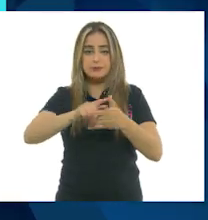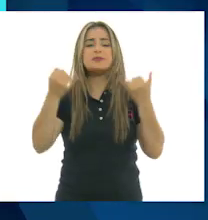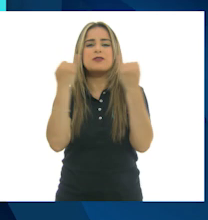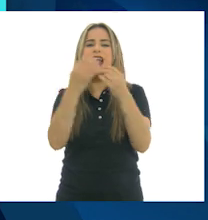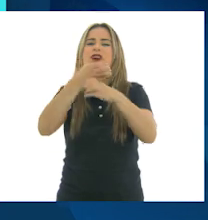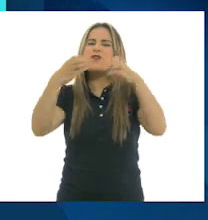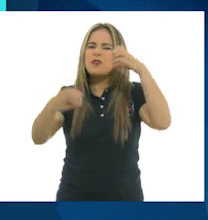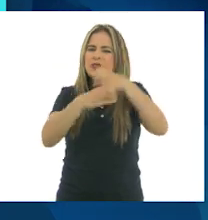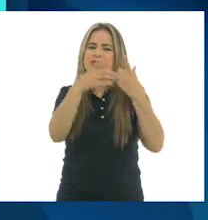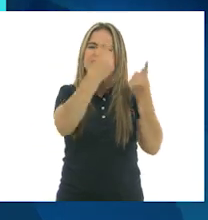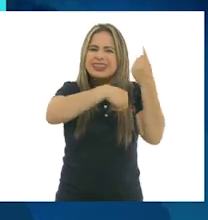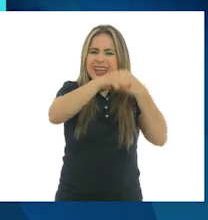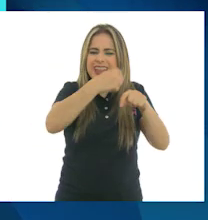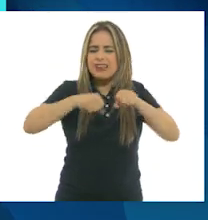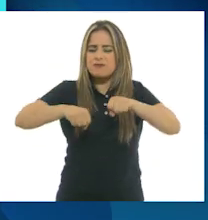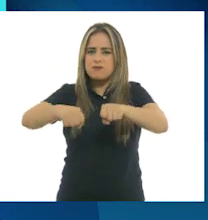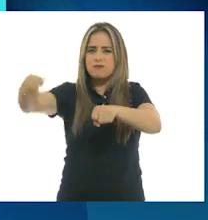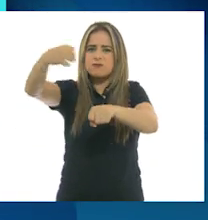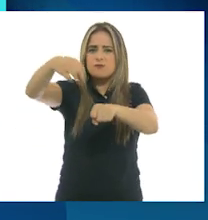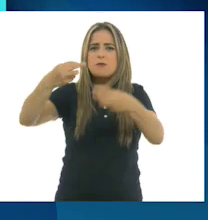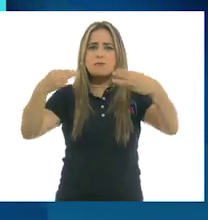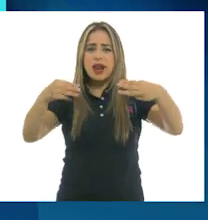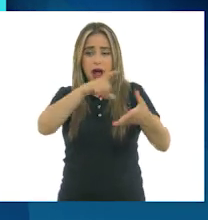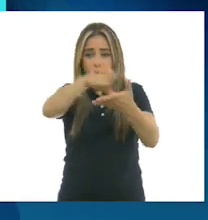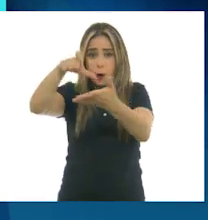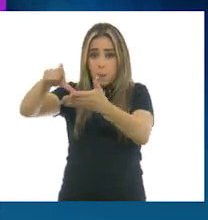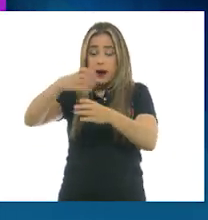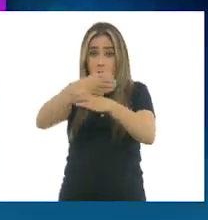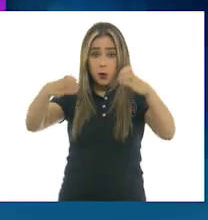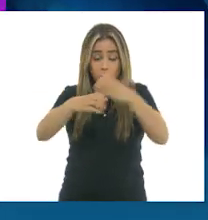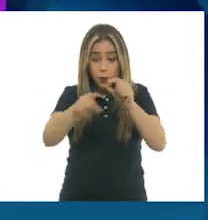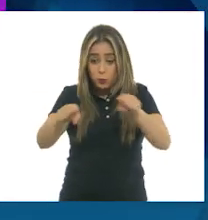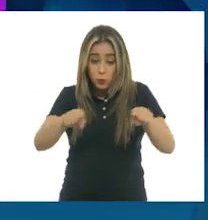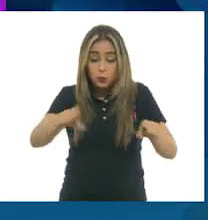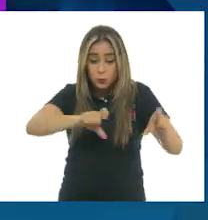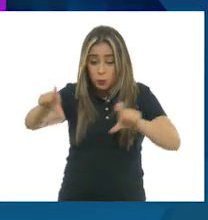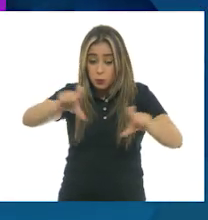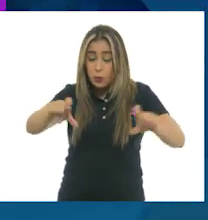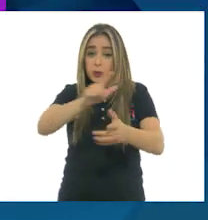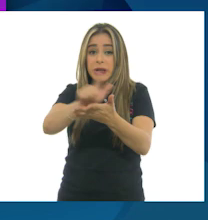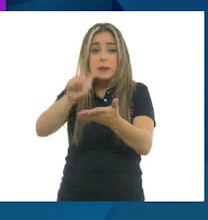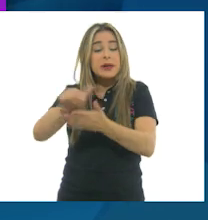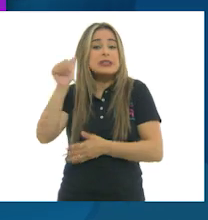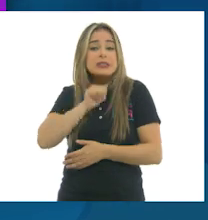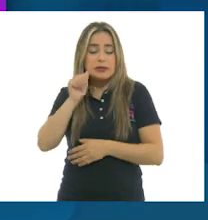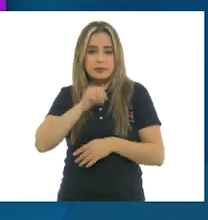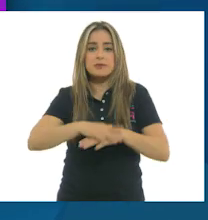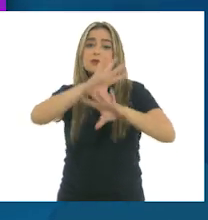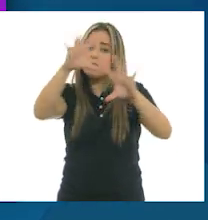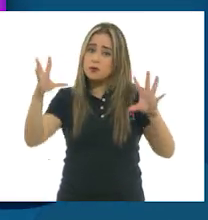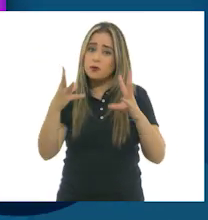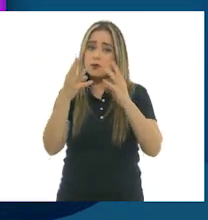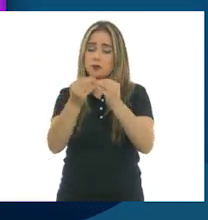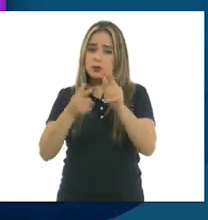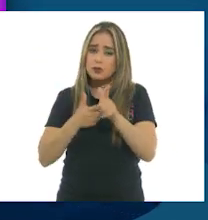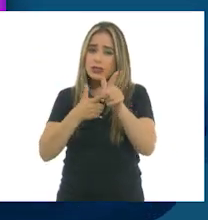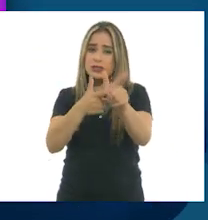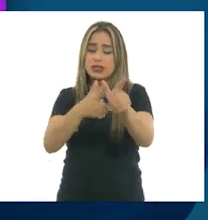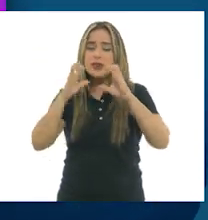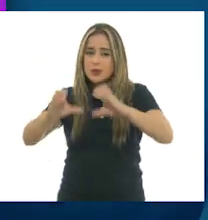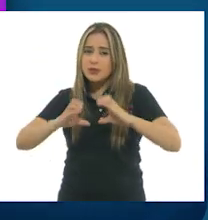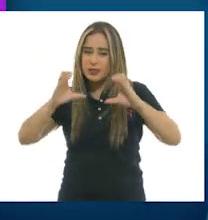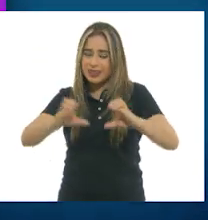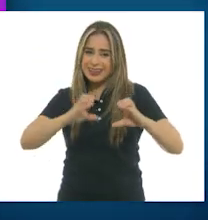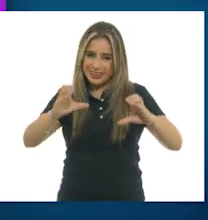las cosas que compres en la tienda o en el supermercado. Sigamos luchando juntos contra este virus cuidándonos los